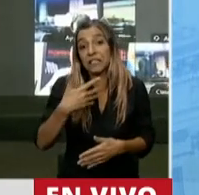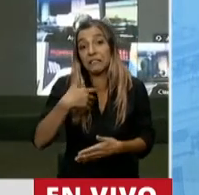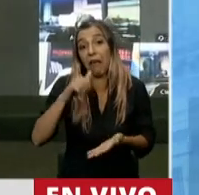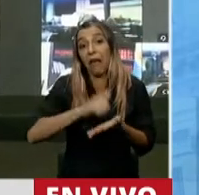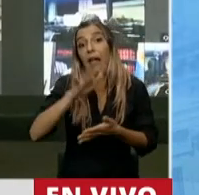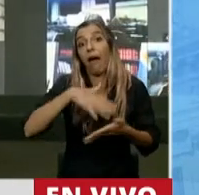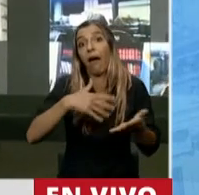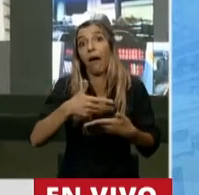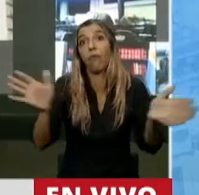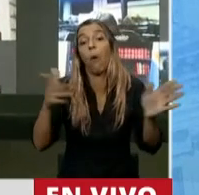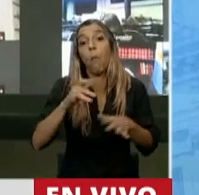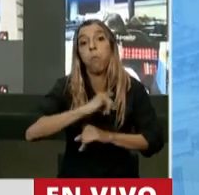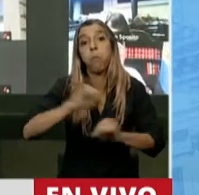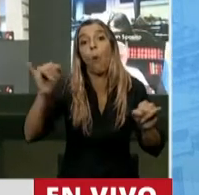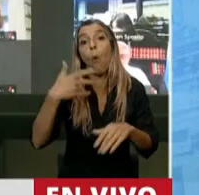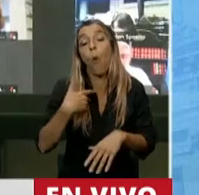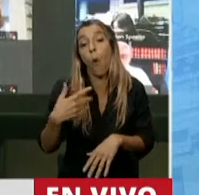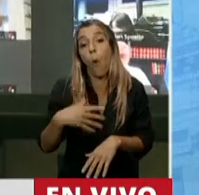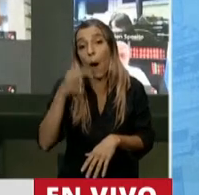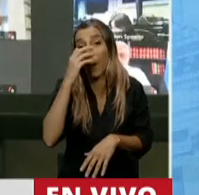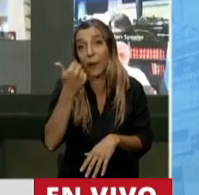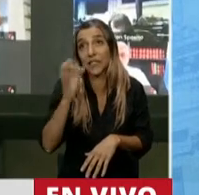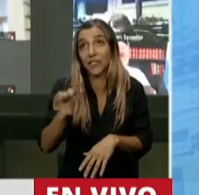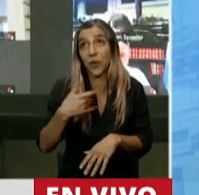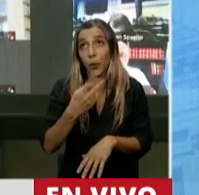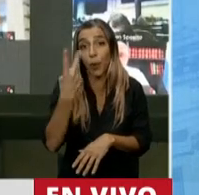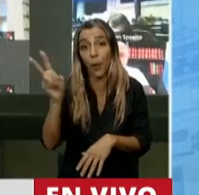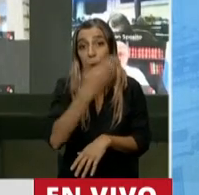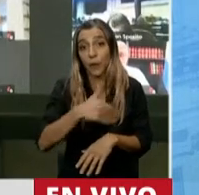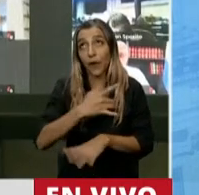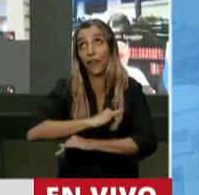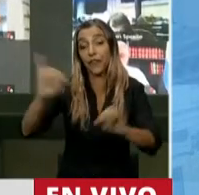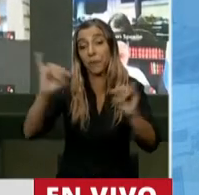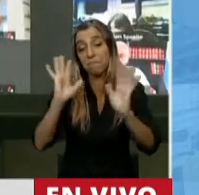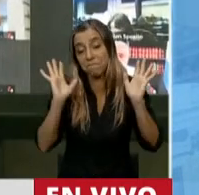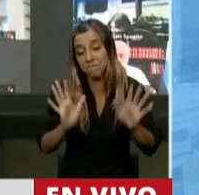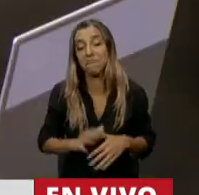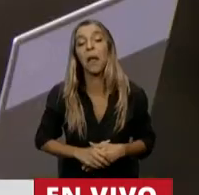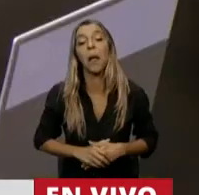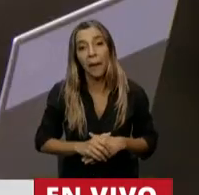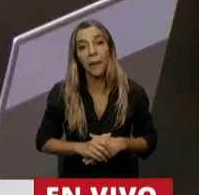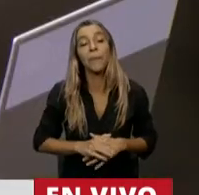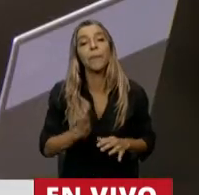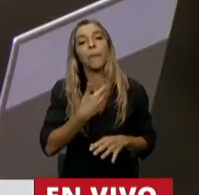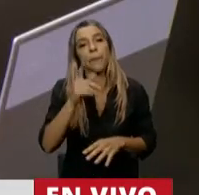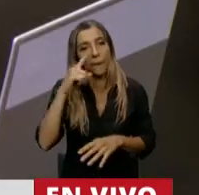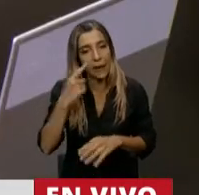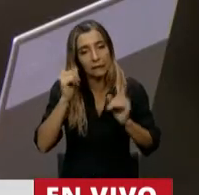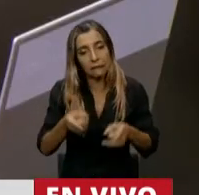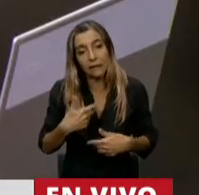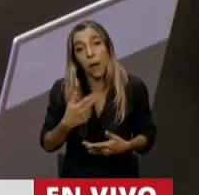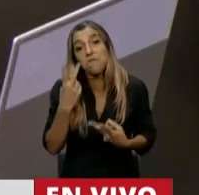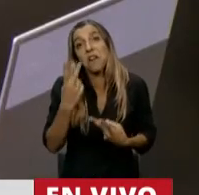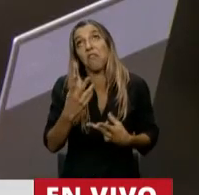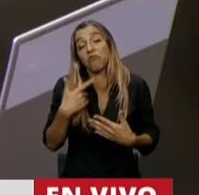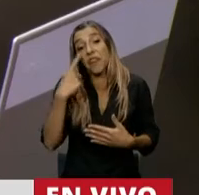abierta, lo fue reconociendo en alguna medida la Vicepresidenta, que el Presidente con más dificultad lo reconoce, si se quiere, a lo